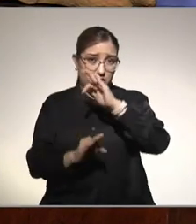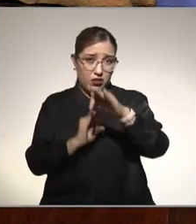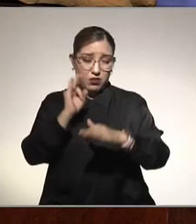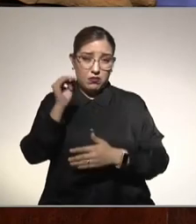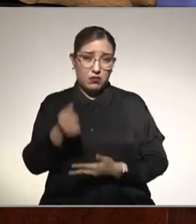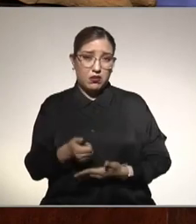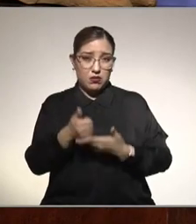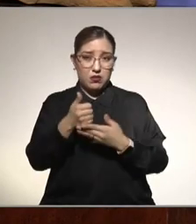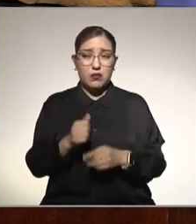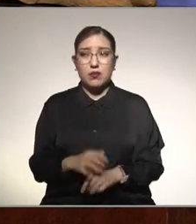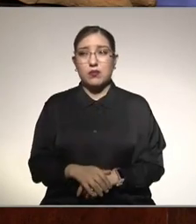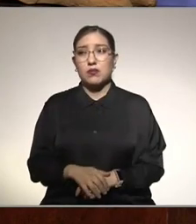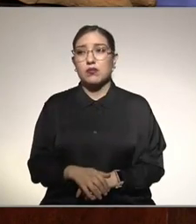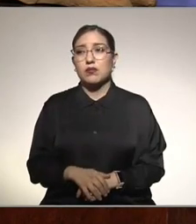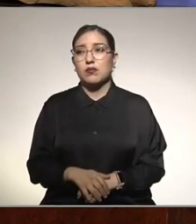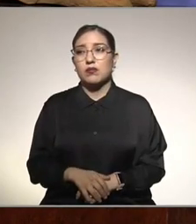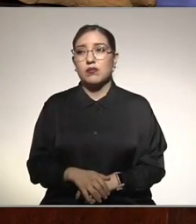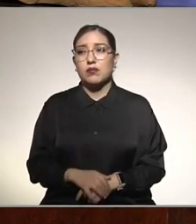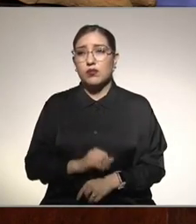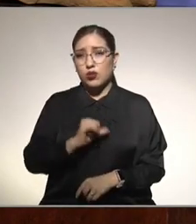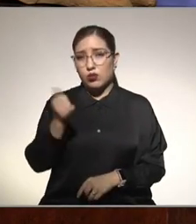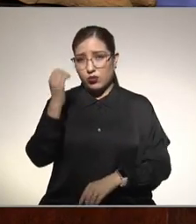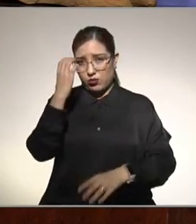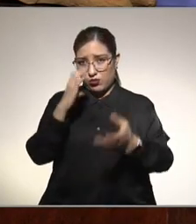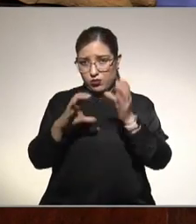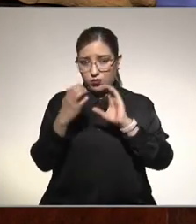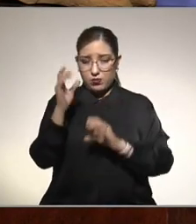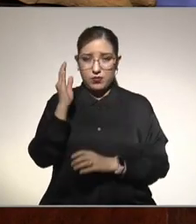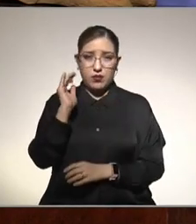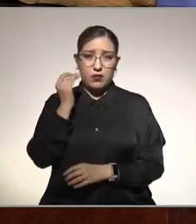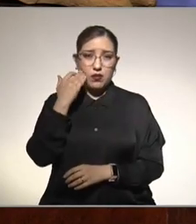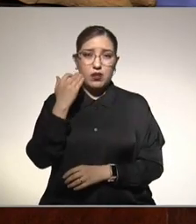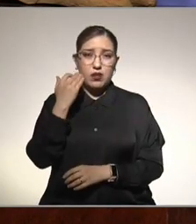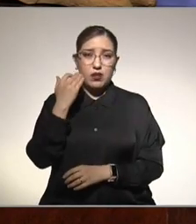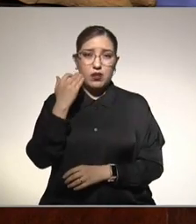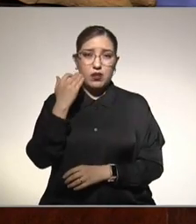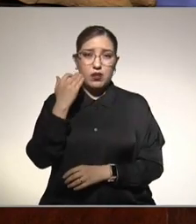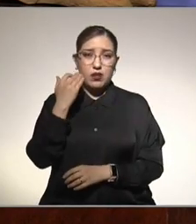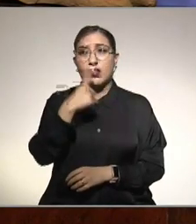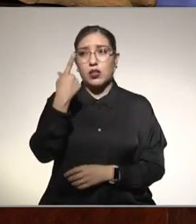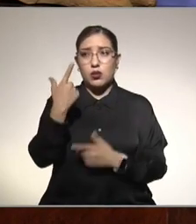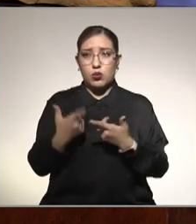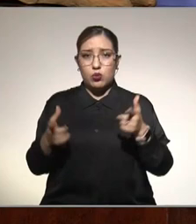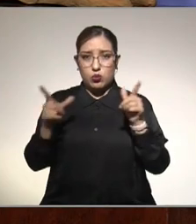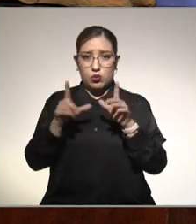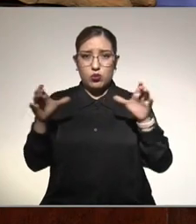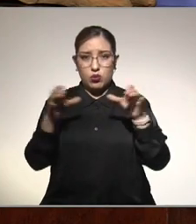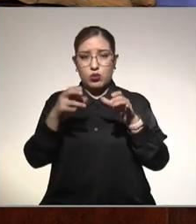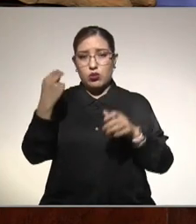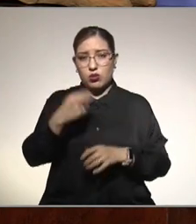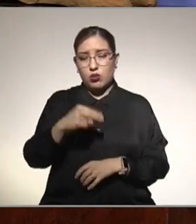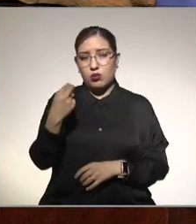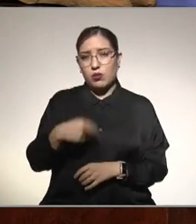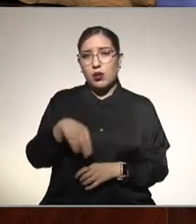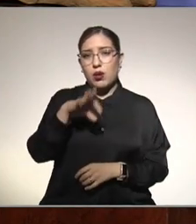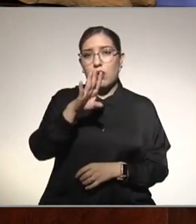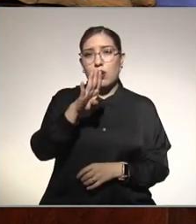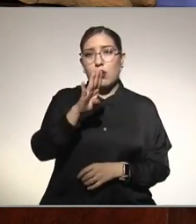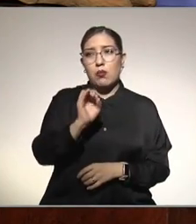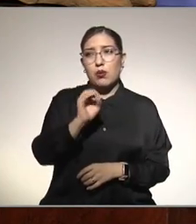y tenemos otro comentario en facebook que nos dicen hay un movimiento que se llama body positive que